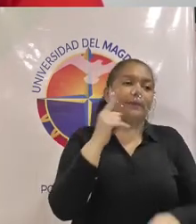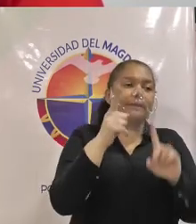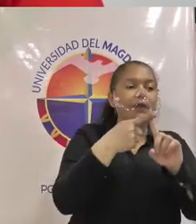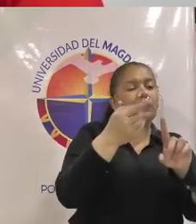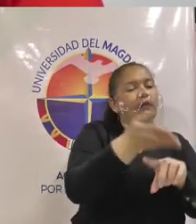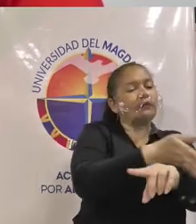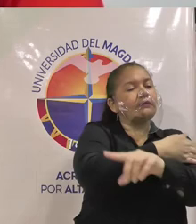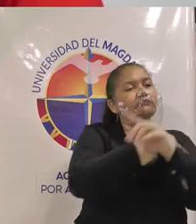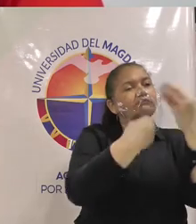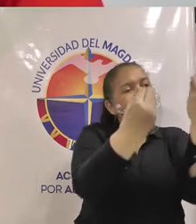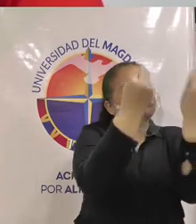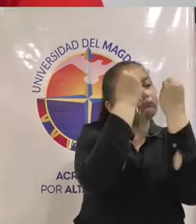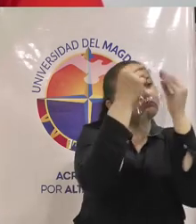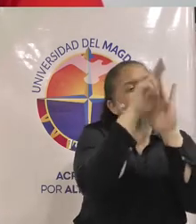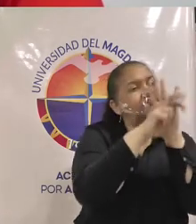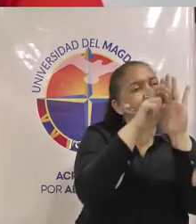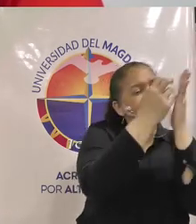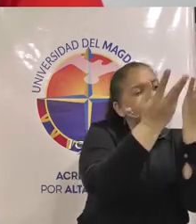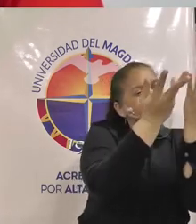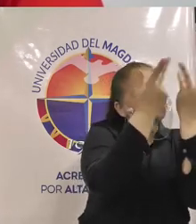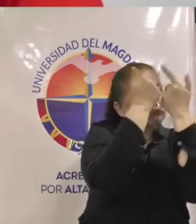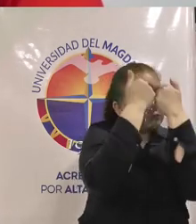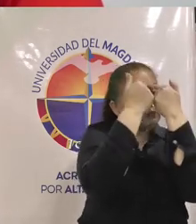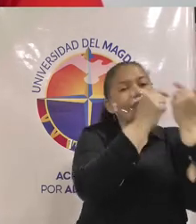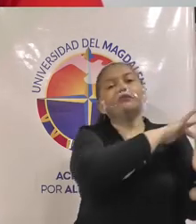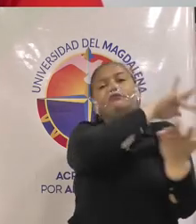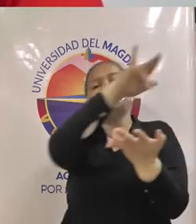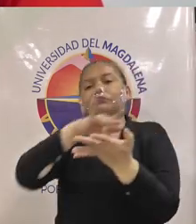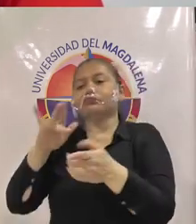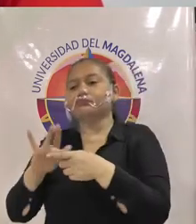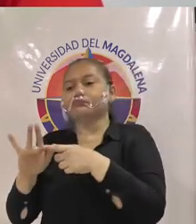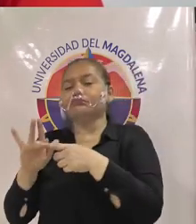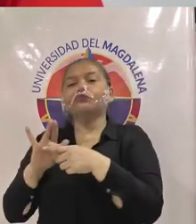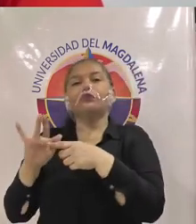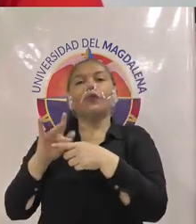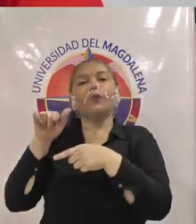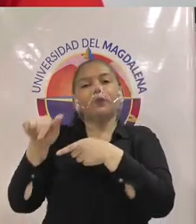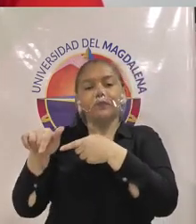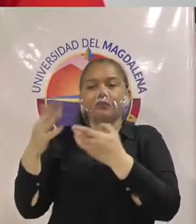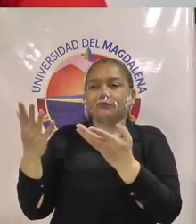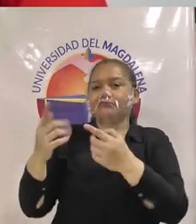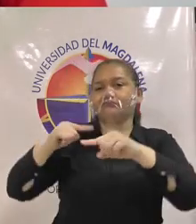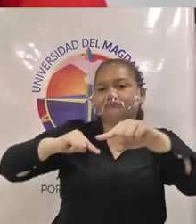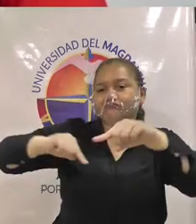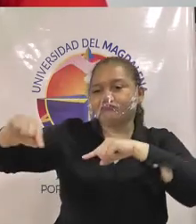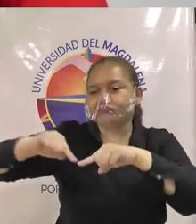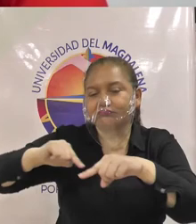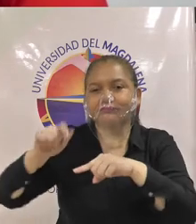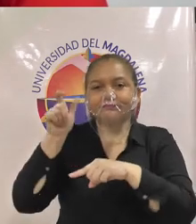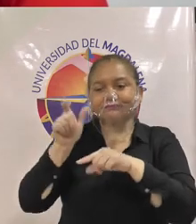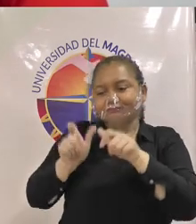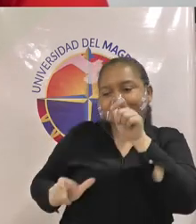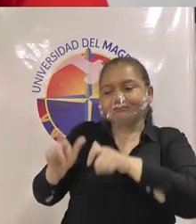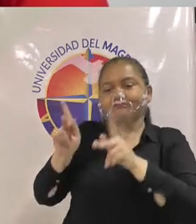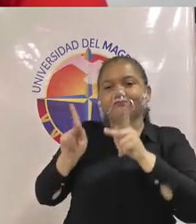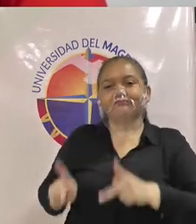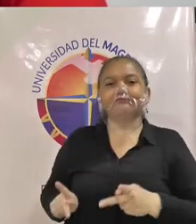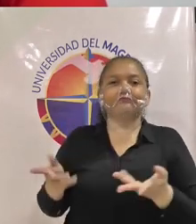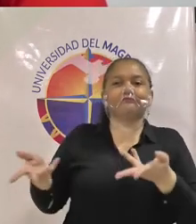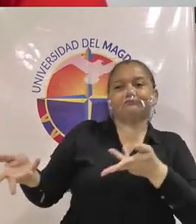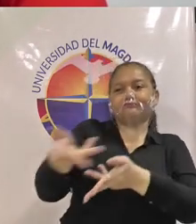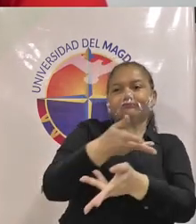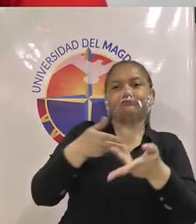del estudiante de docente de directivo de decanos en donde podamos ofrecer esos servicios al